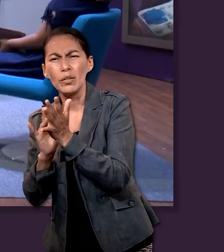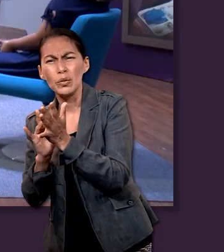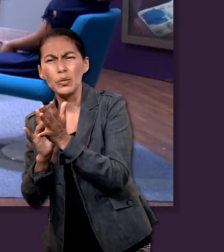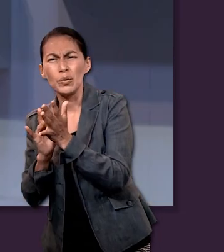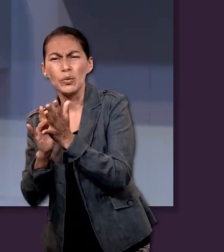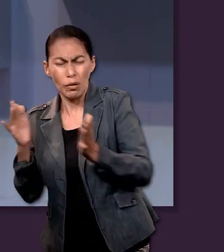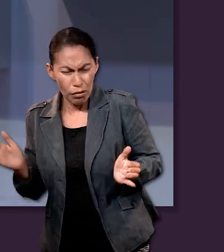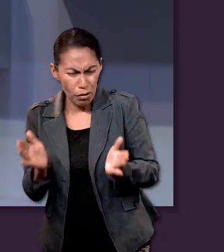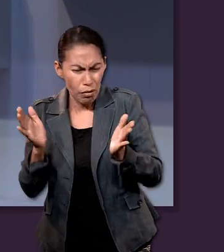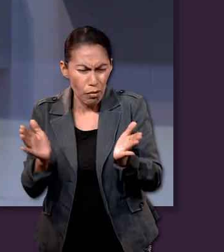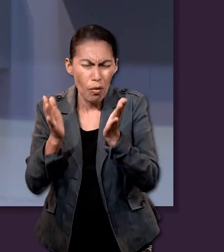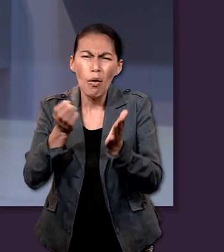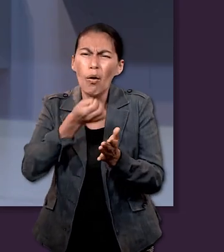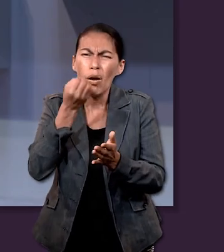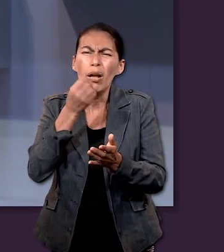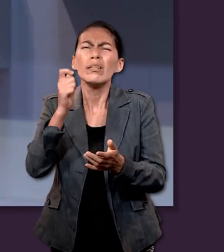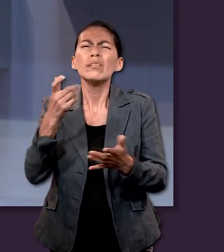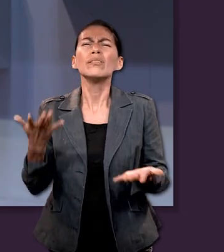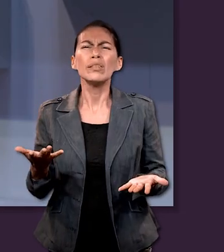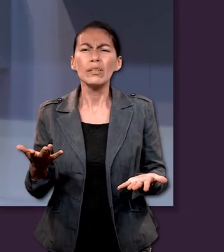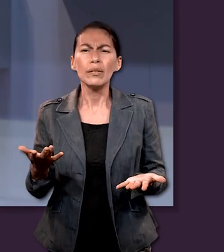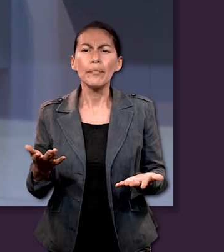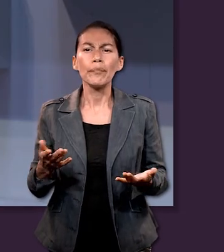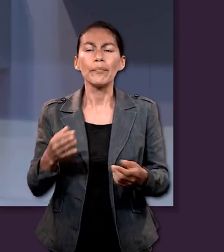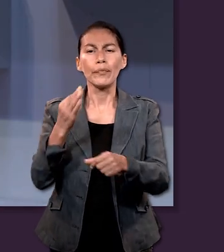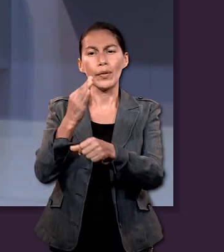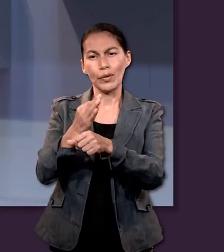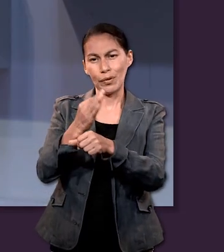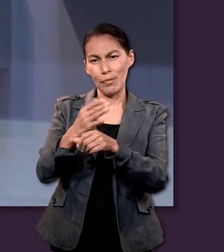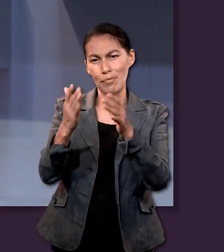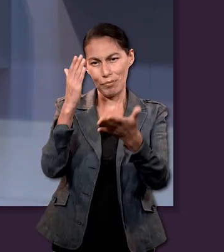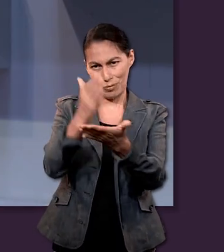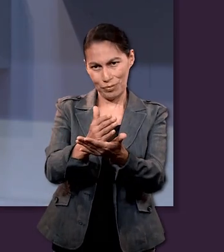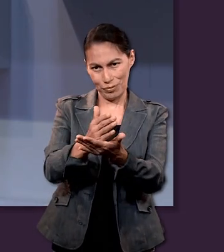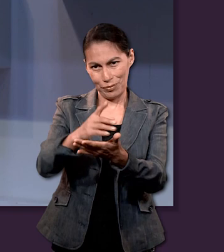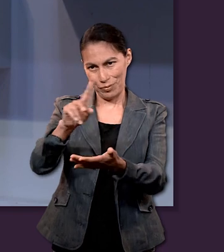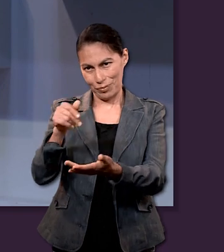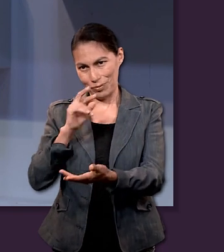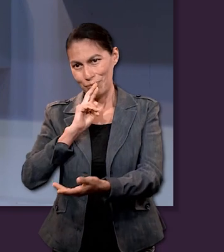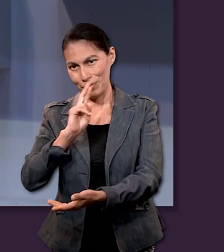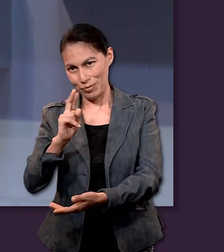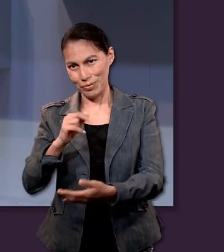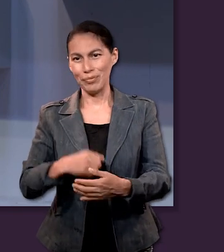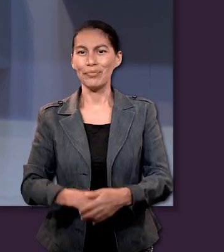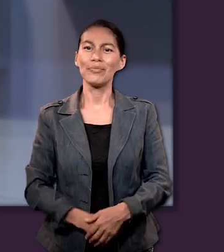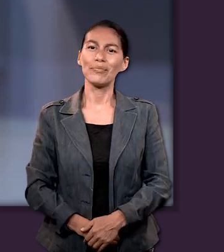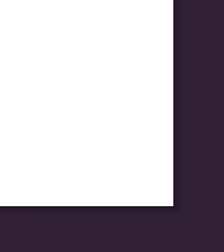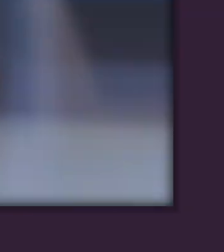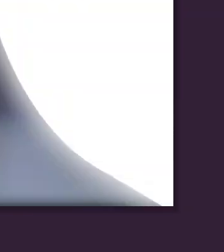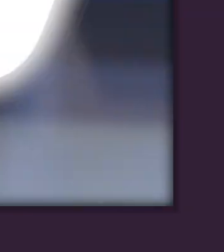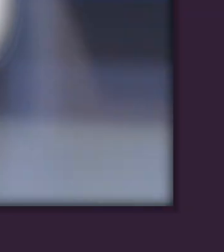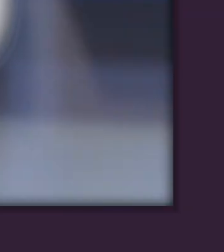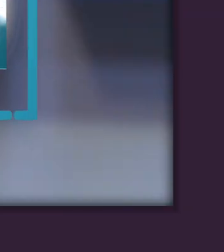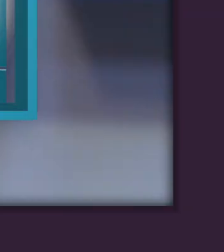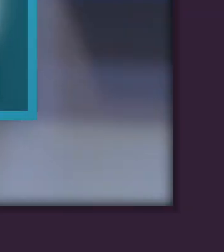¿Qué quiso decir Jesús cuando nos animó a orar así? La responderemos después de una breve pausa.